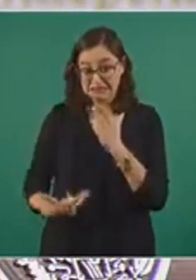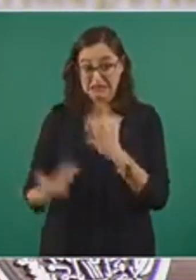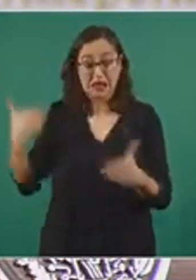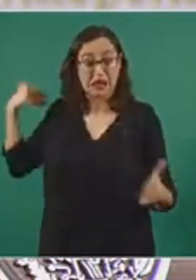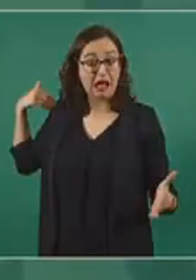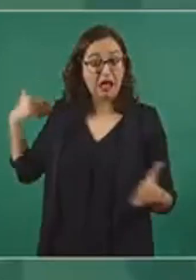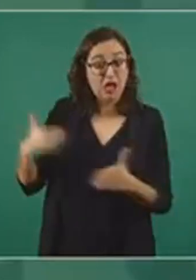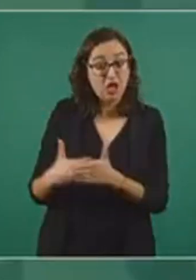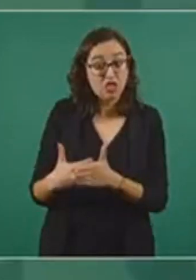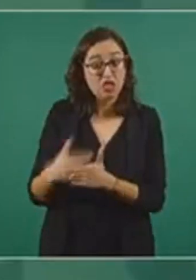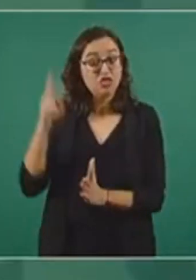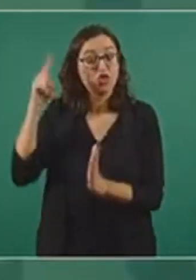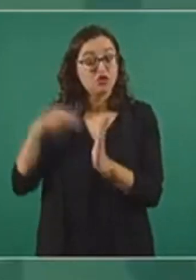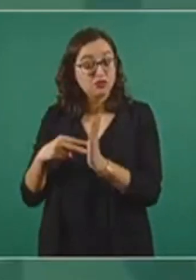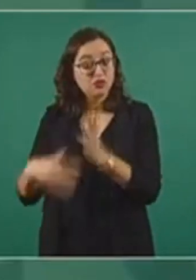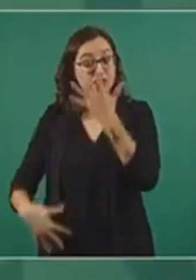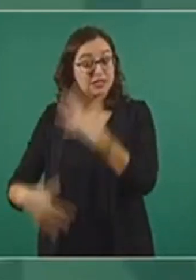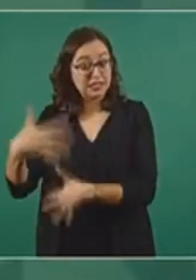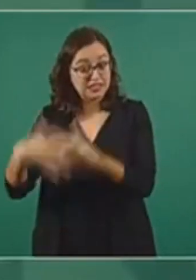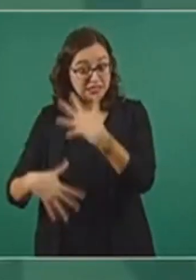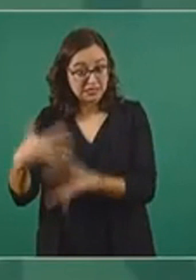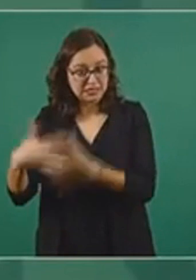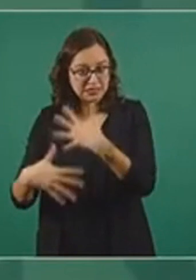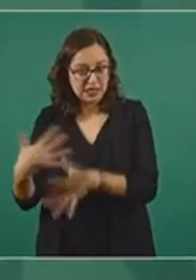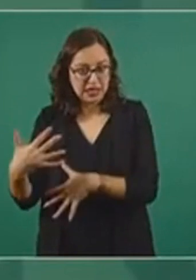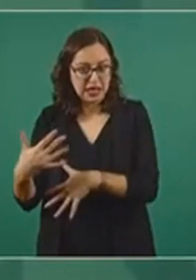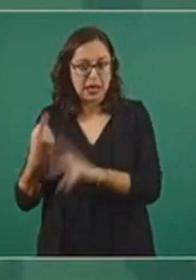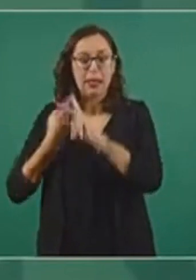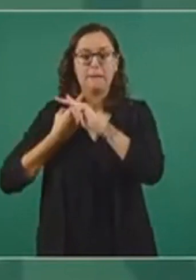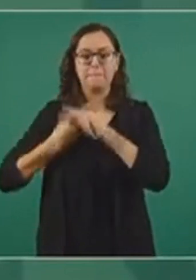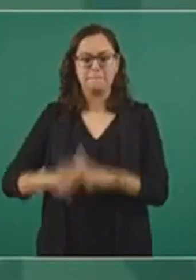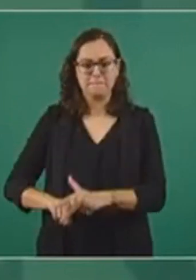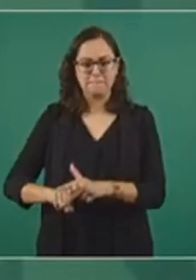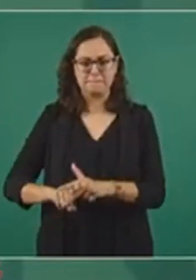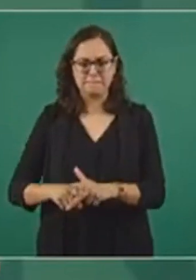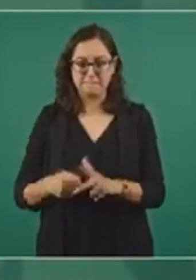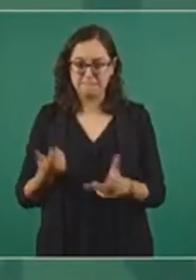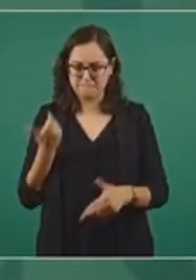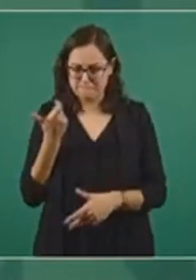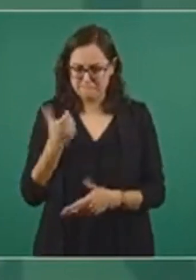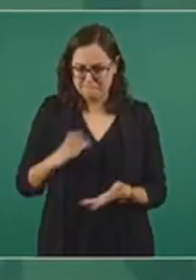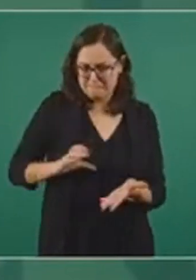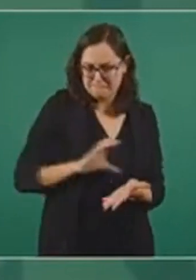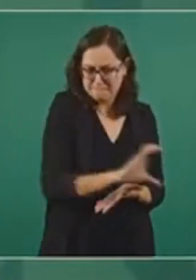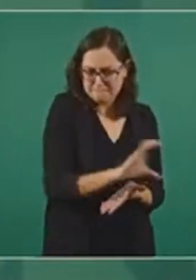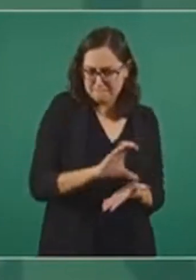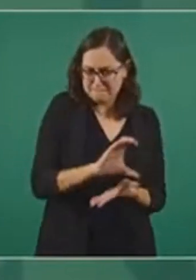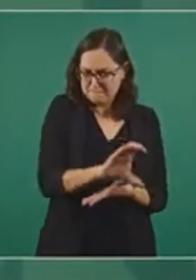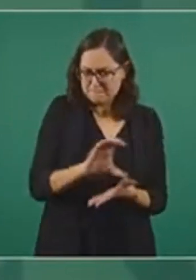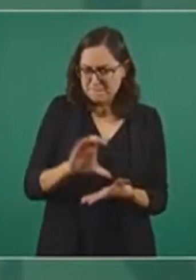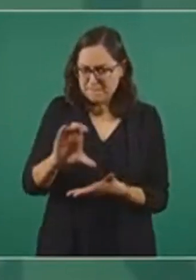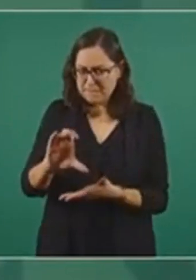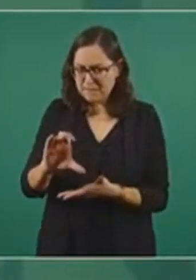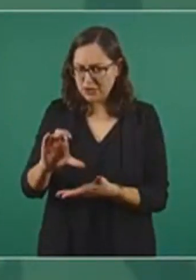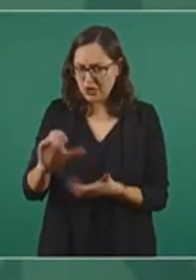que ellos empezaron a recibir eso. Y ahí empezaron a recibir esa